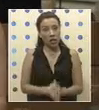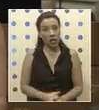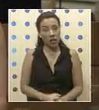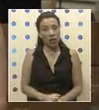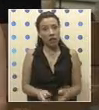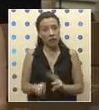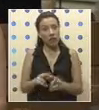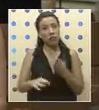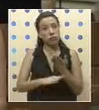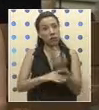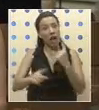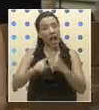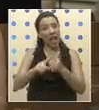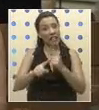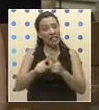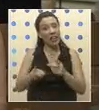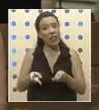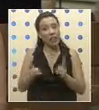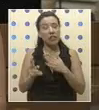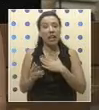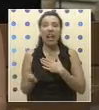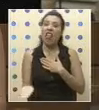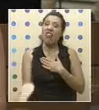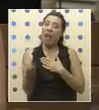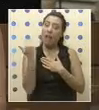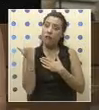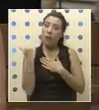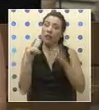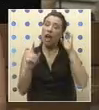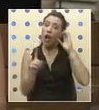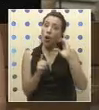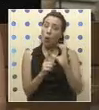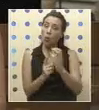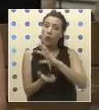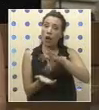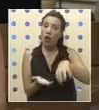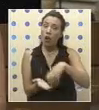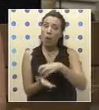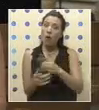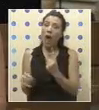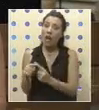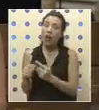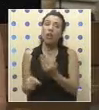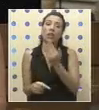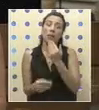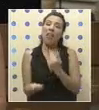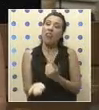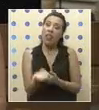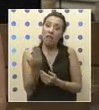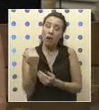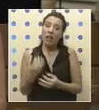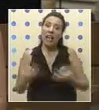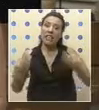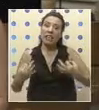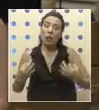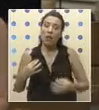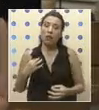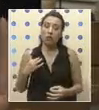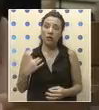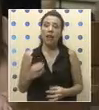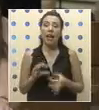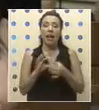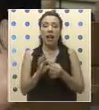a hacer exigir sus derechos y queremos de vuelta la cultura en la comuna de Recoleta y también de vuelta la seguridad ciudadana.